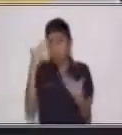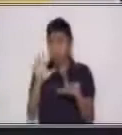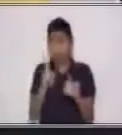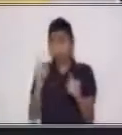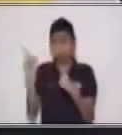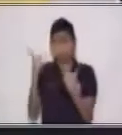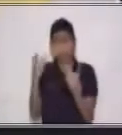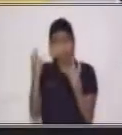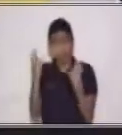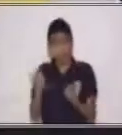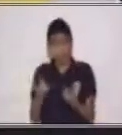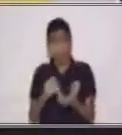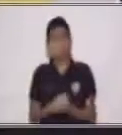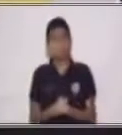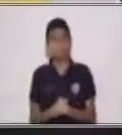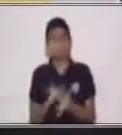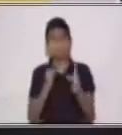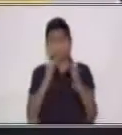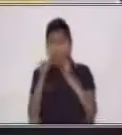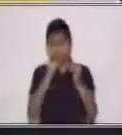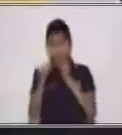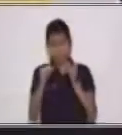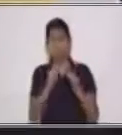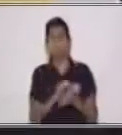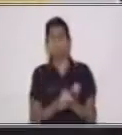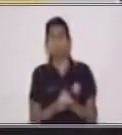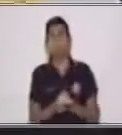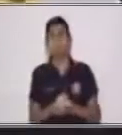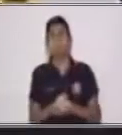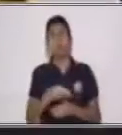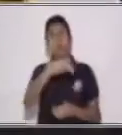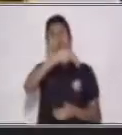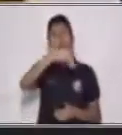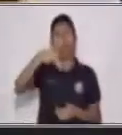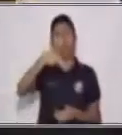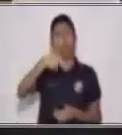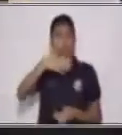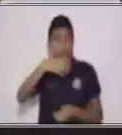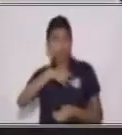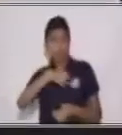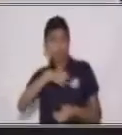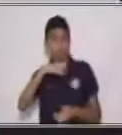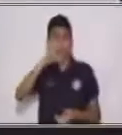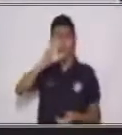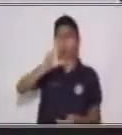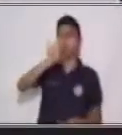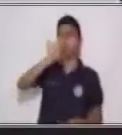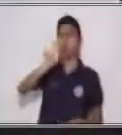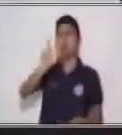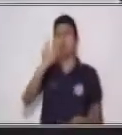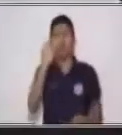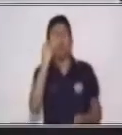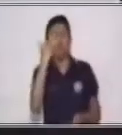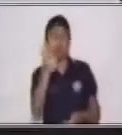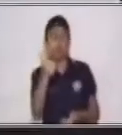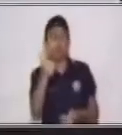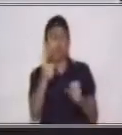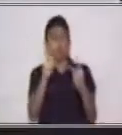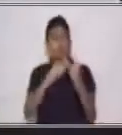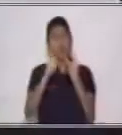Bueno, te voy a contar. Me llamo Lucía y mi abuelo se llama Pedro.